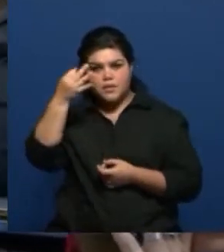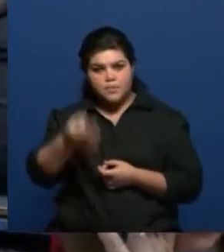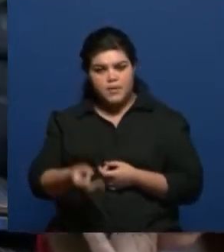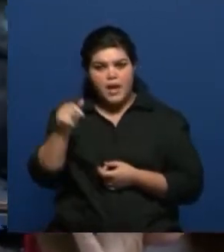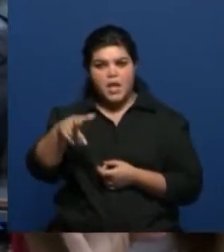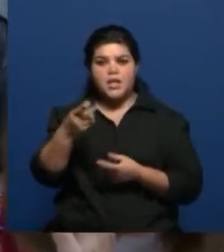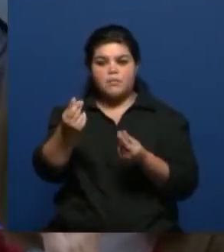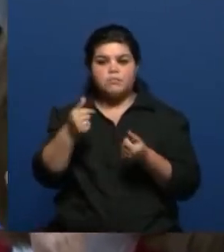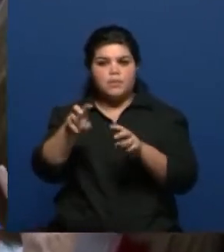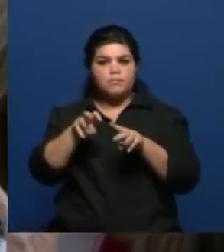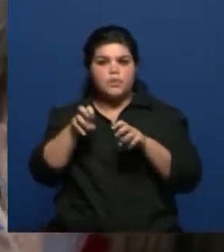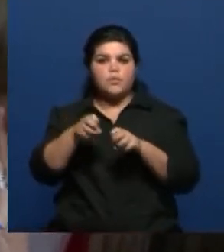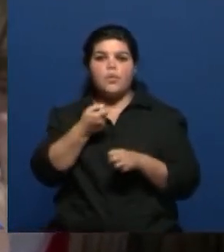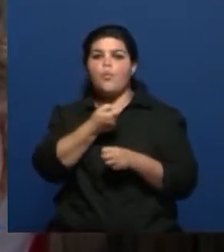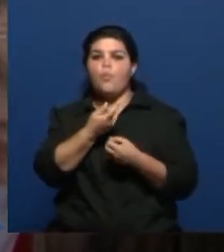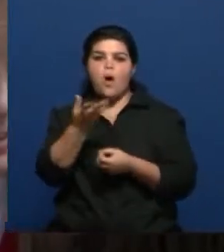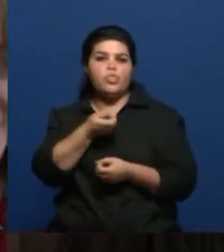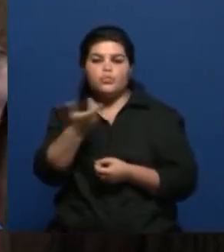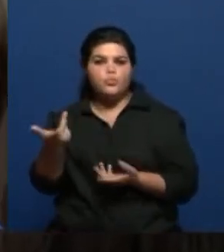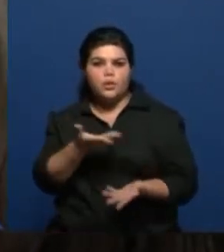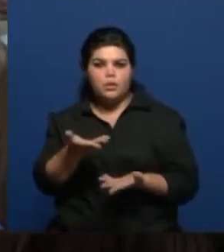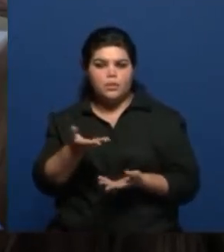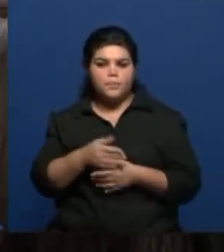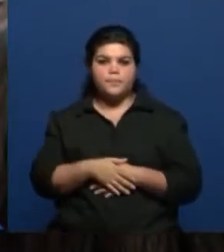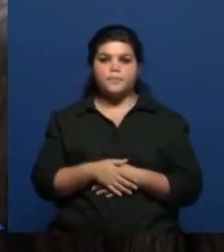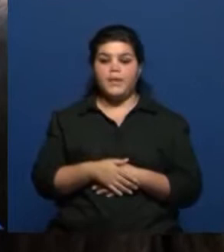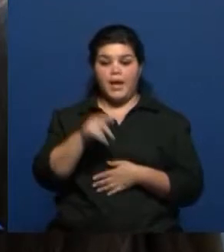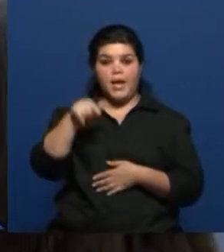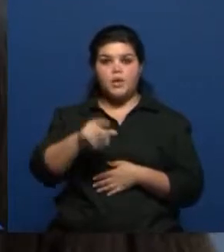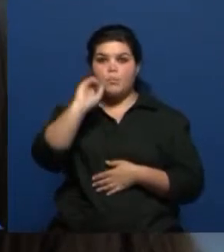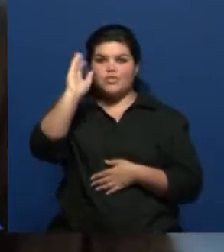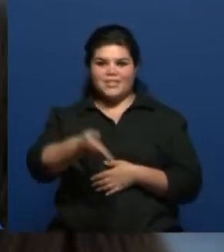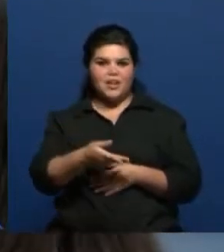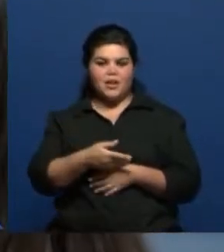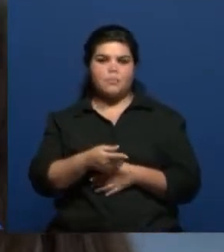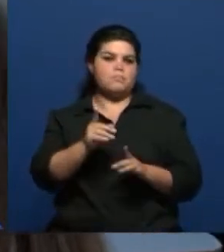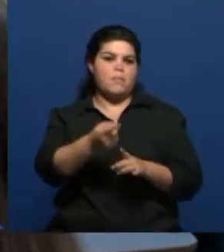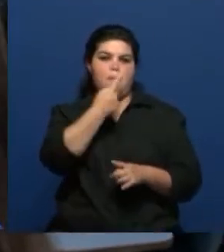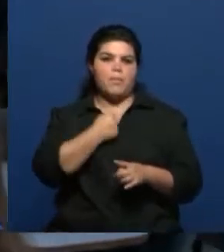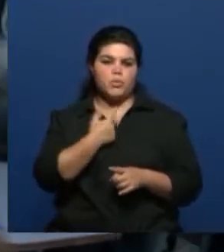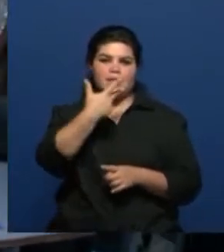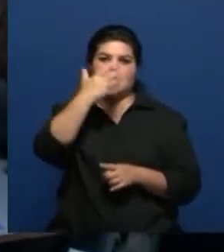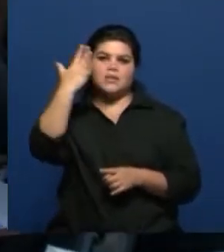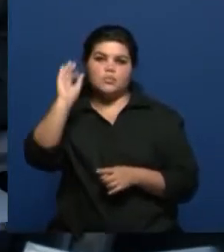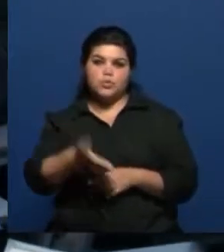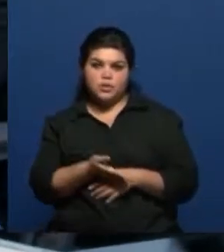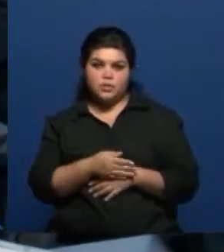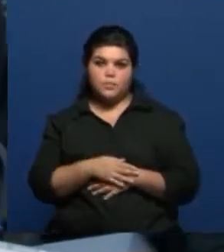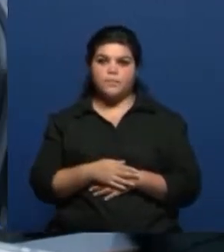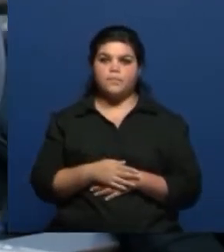bolsillo de recomposición salarial. Y ahí viene el tema de los porcentajes, lo que me preguntás del 35%.